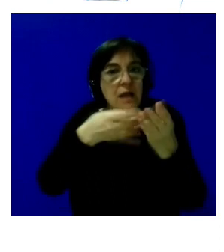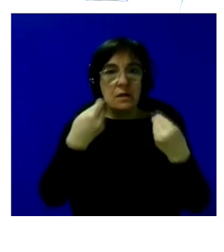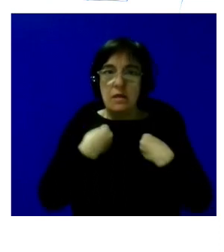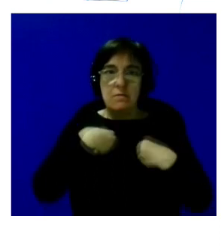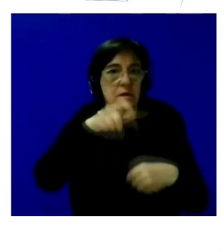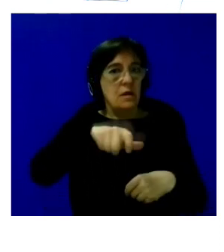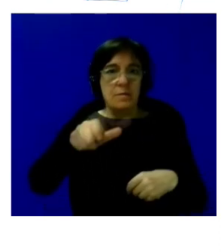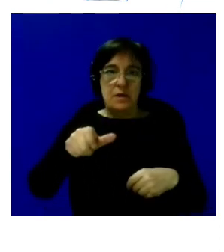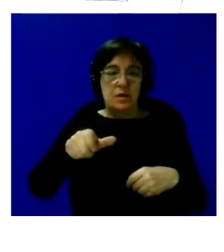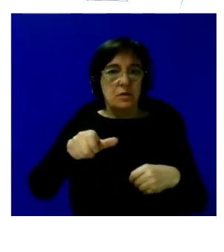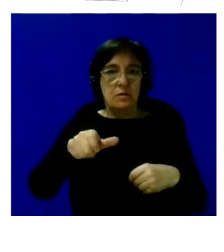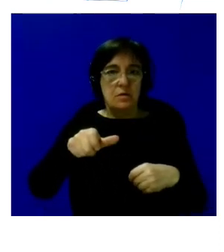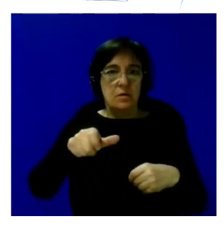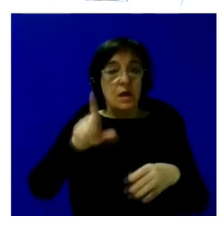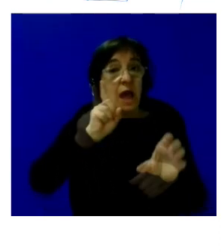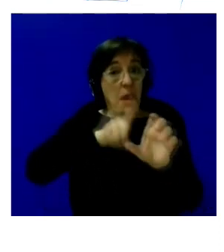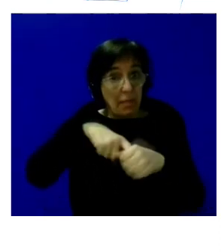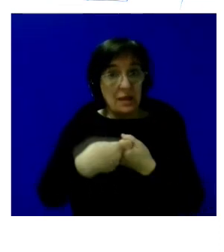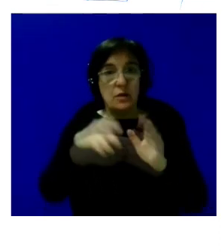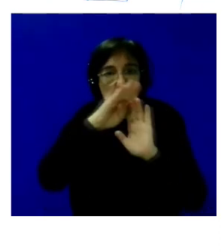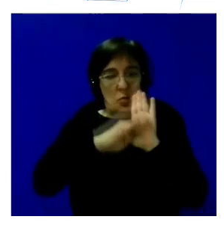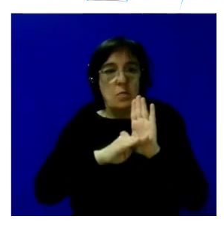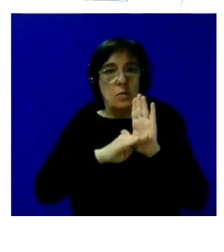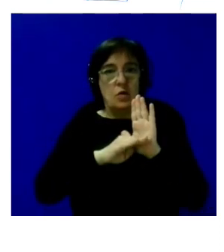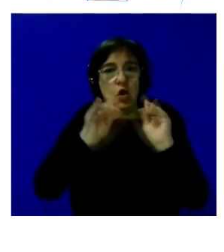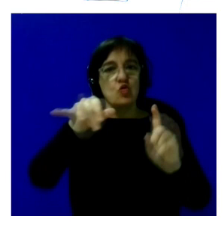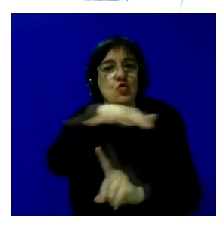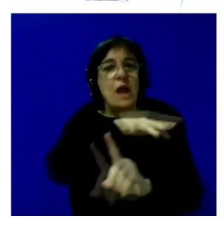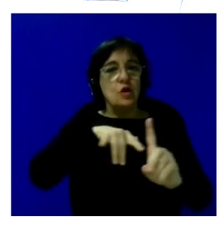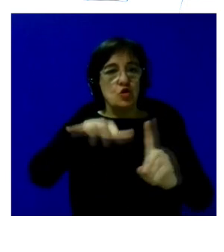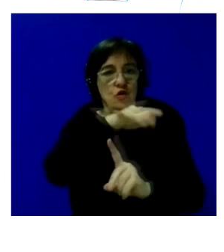personas que han sido participantes en el programa y también en sus entornos